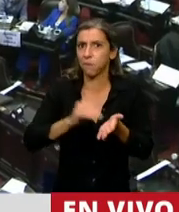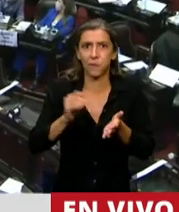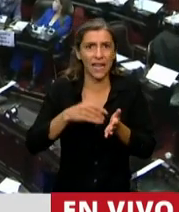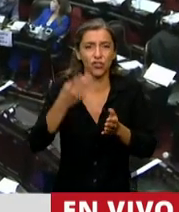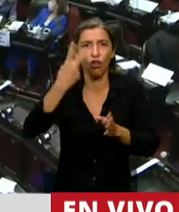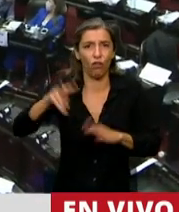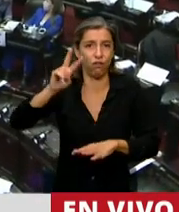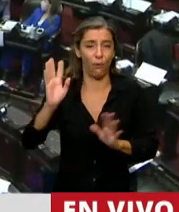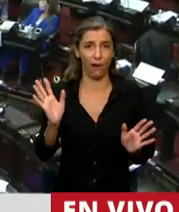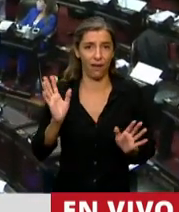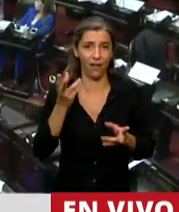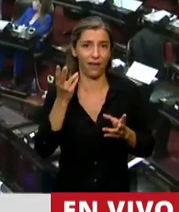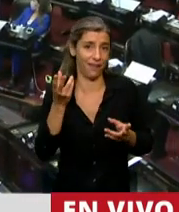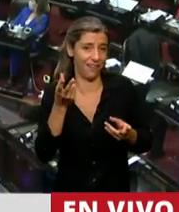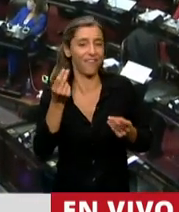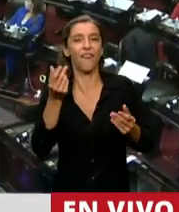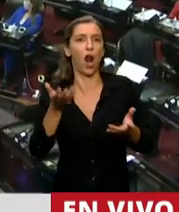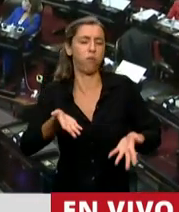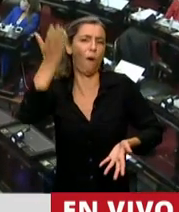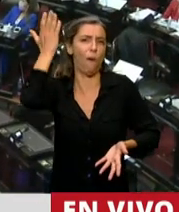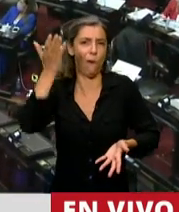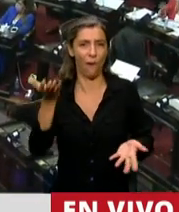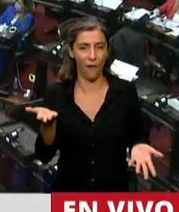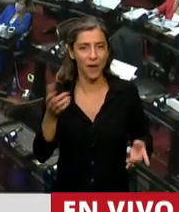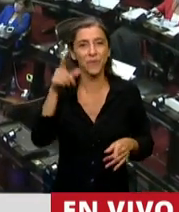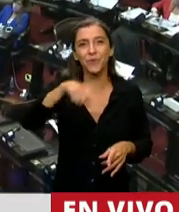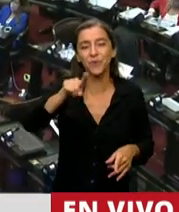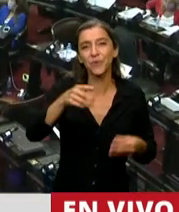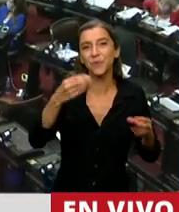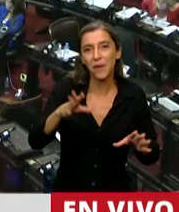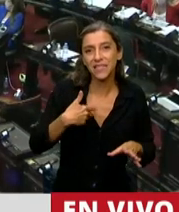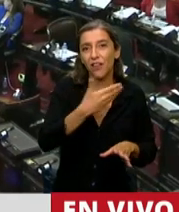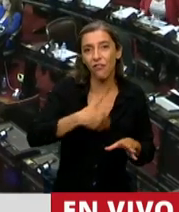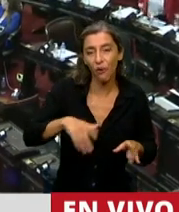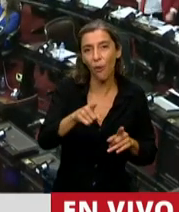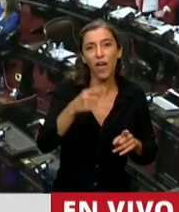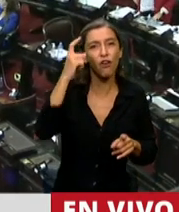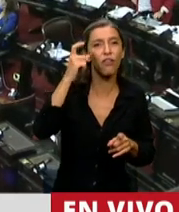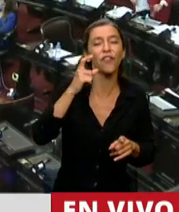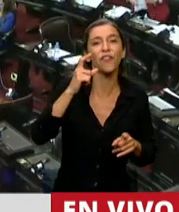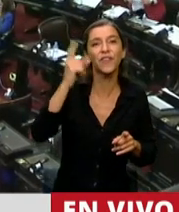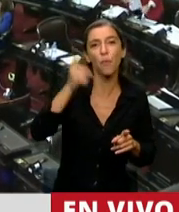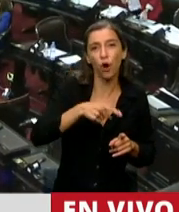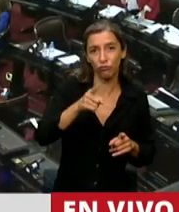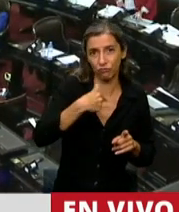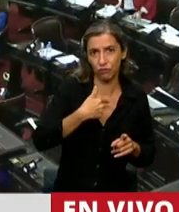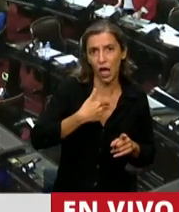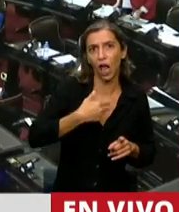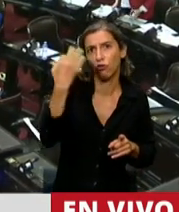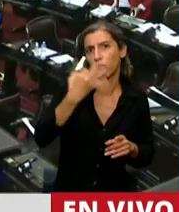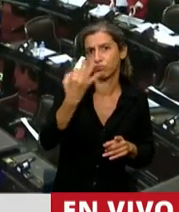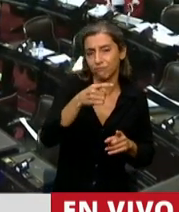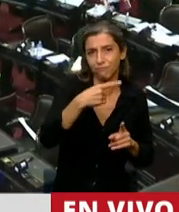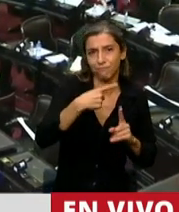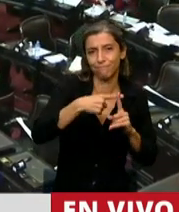está inflado. Por eso pasaron de un saldo cuando empezaron en el gobierno, tenían 10 puntos positivos en la balanza comercial